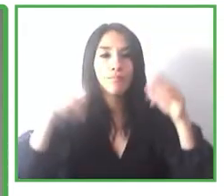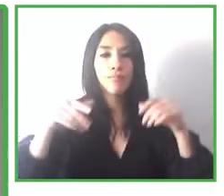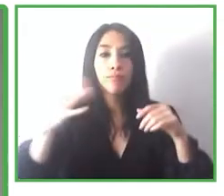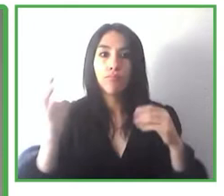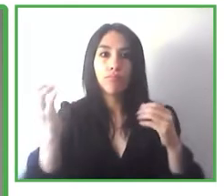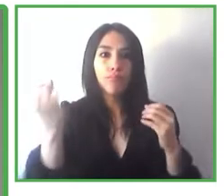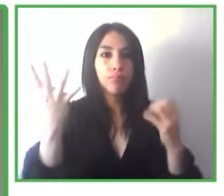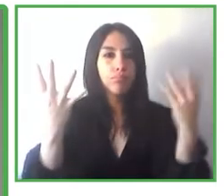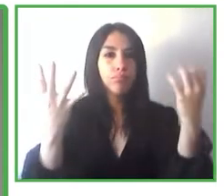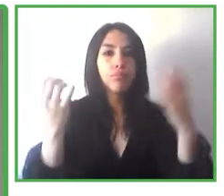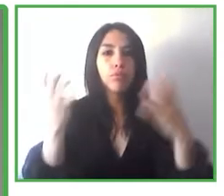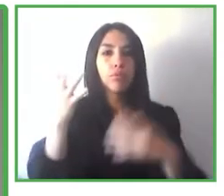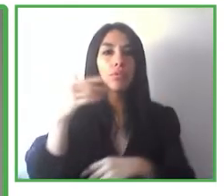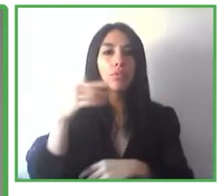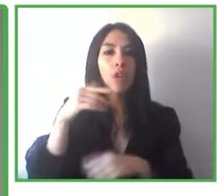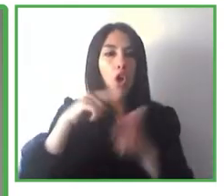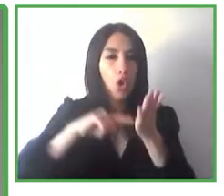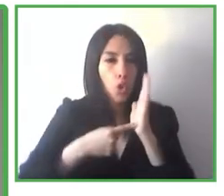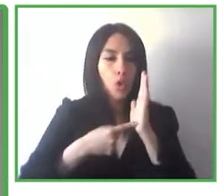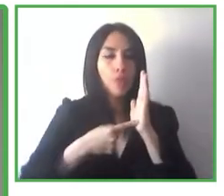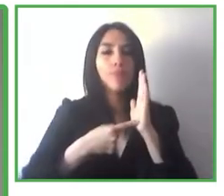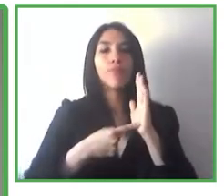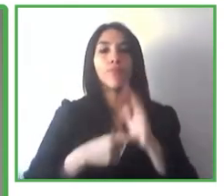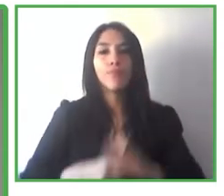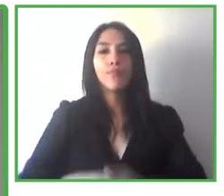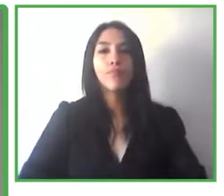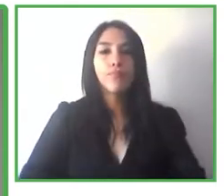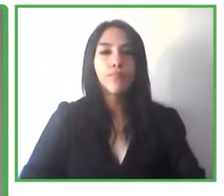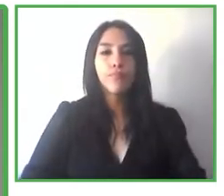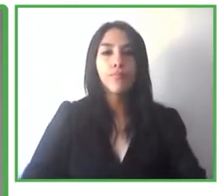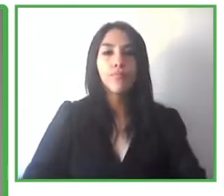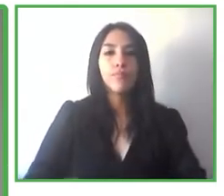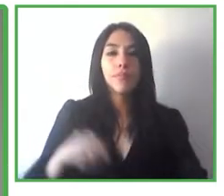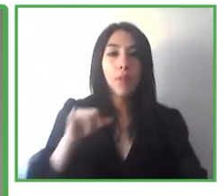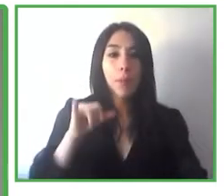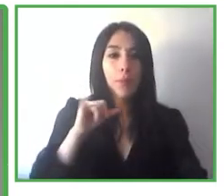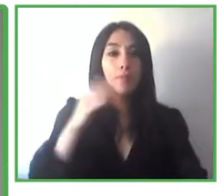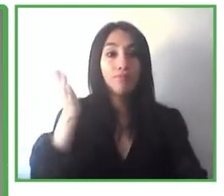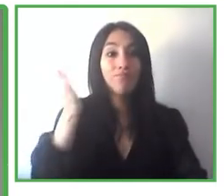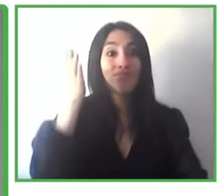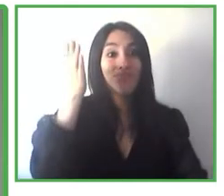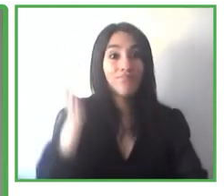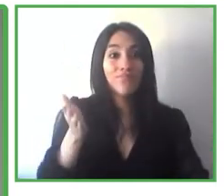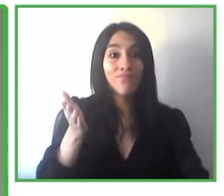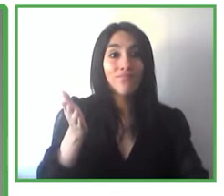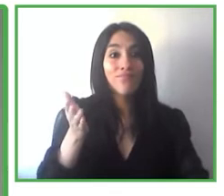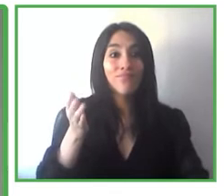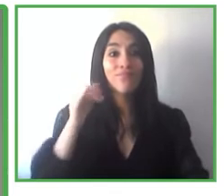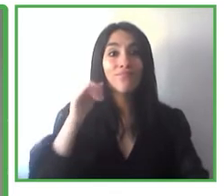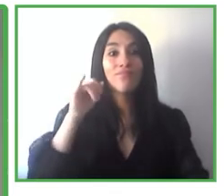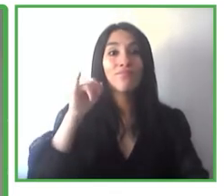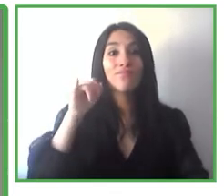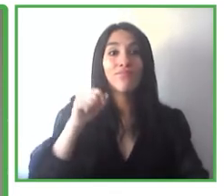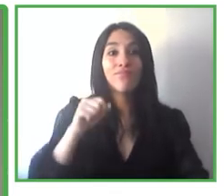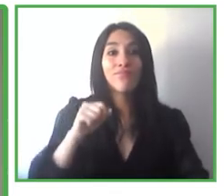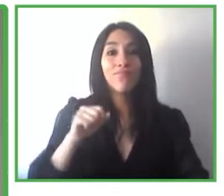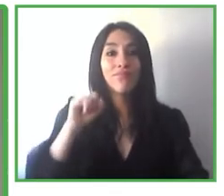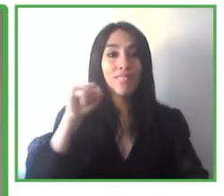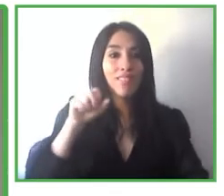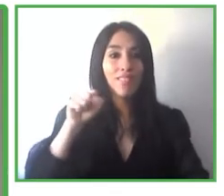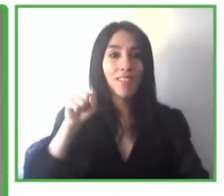tenemos a Jaisiel Madrid Sánchez. Jaisiel Madrid Sánchez es